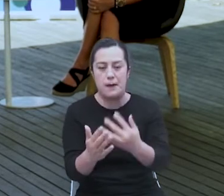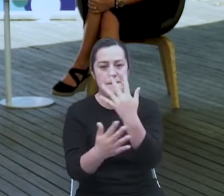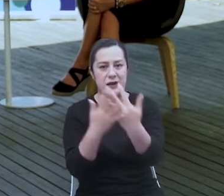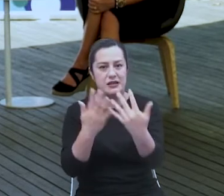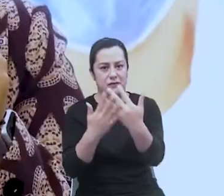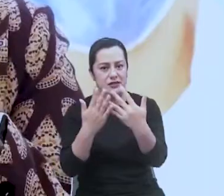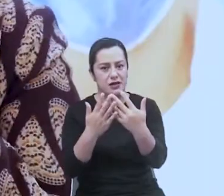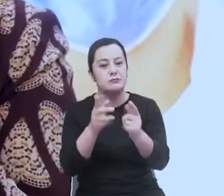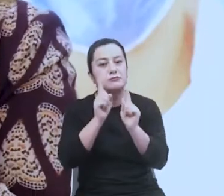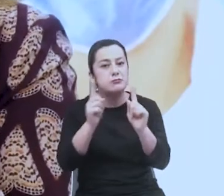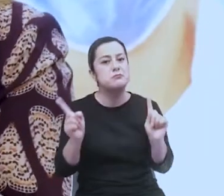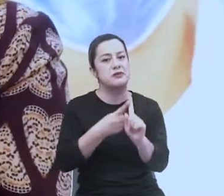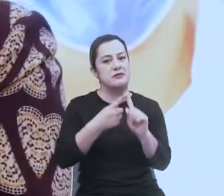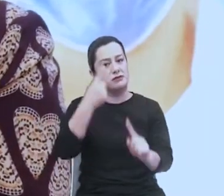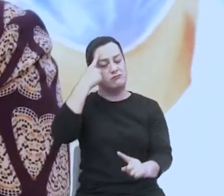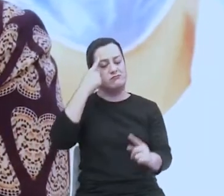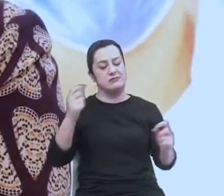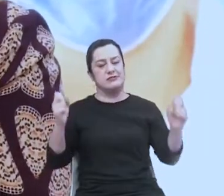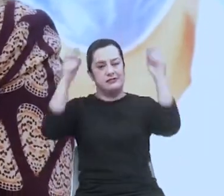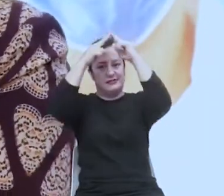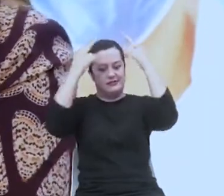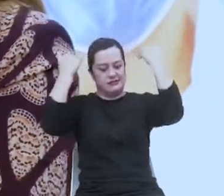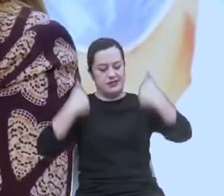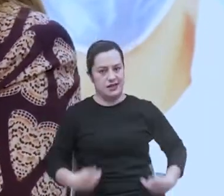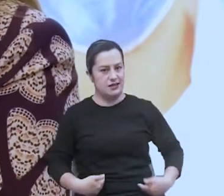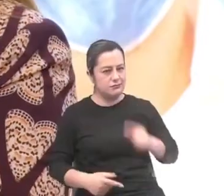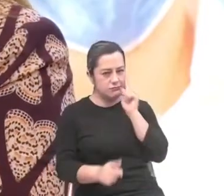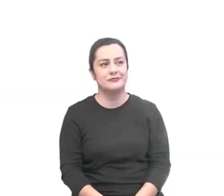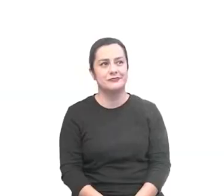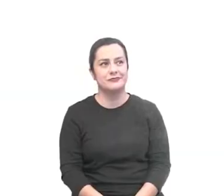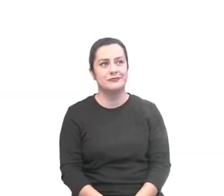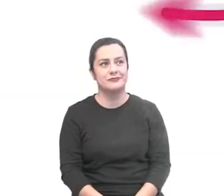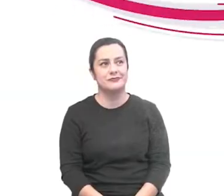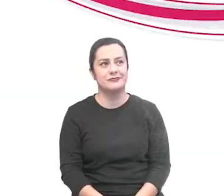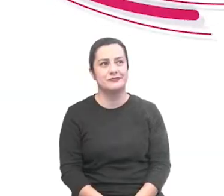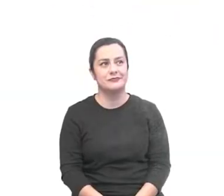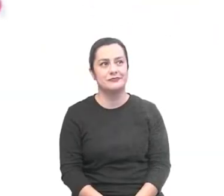SER, y ahí es donde se une con Evaluar para Avanzar, desde las emociones.